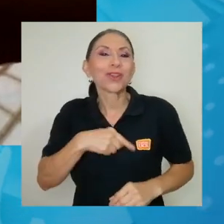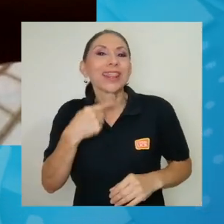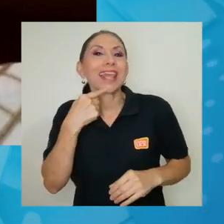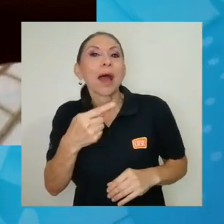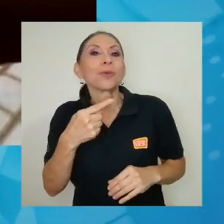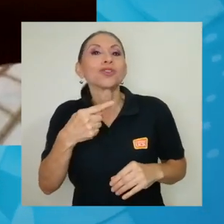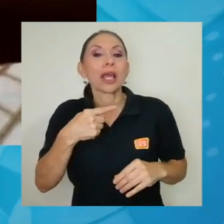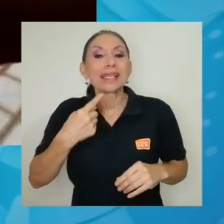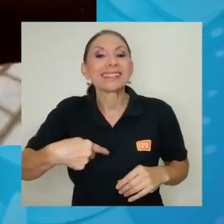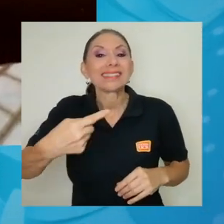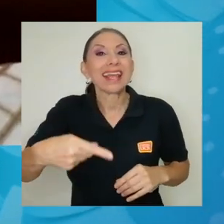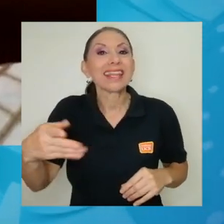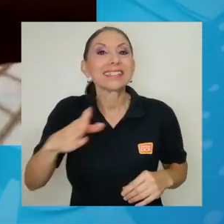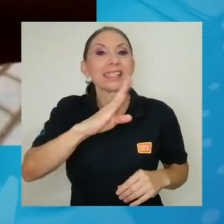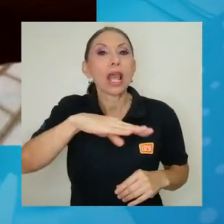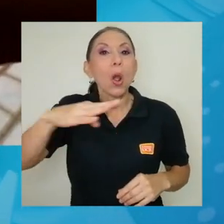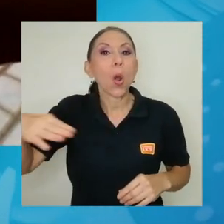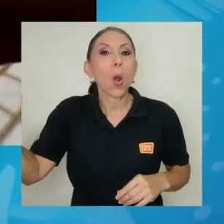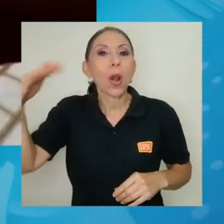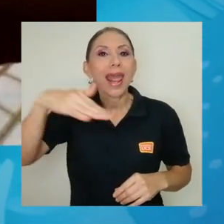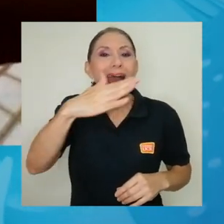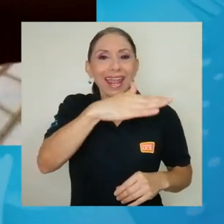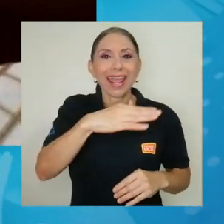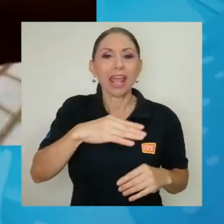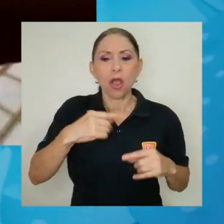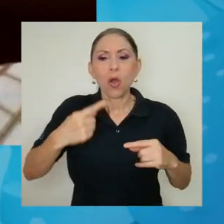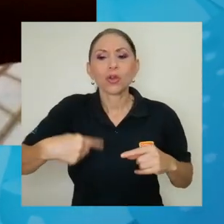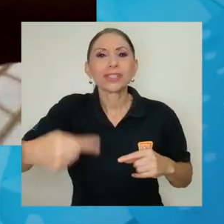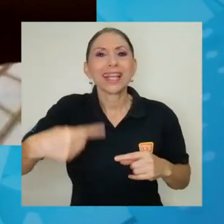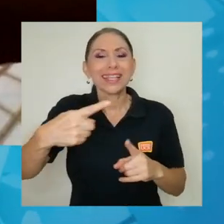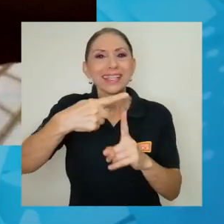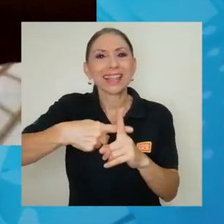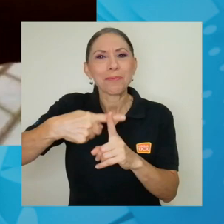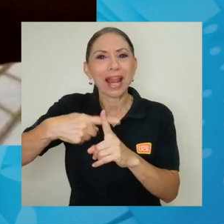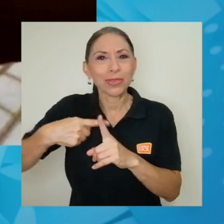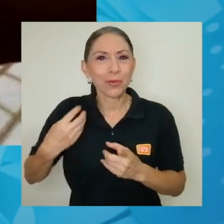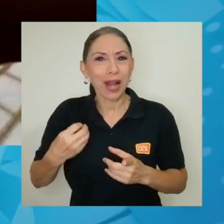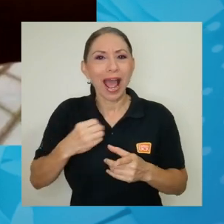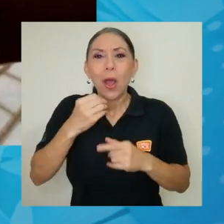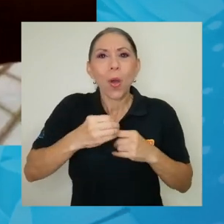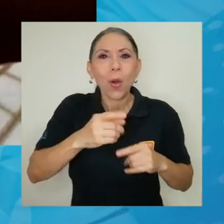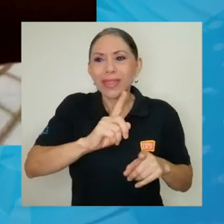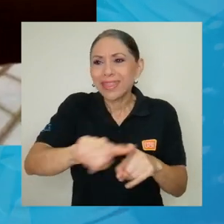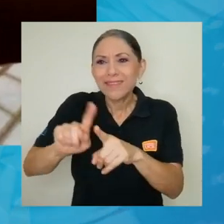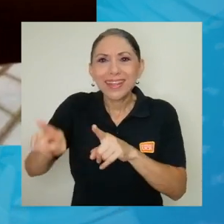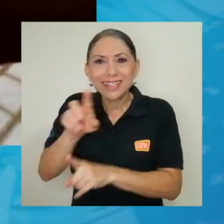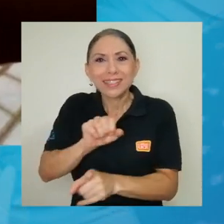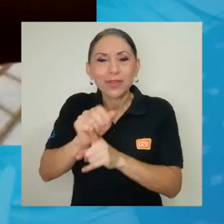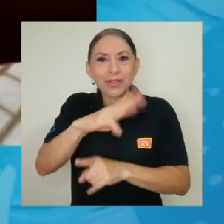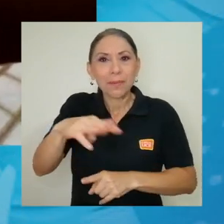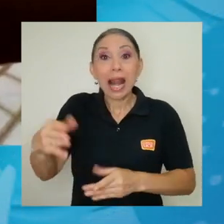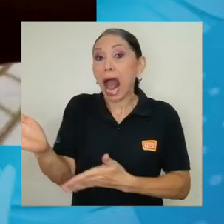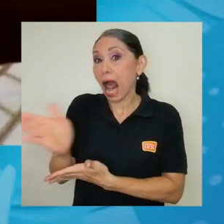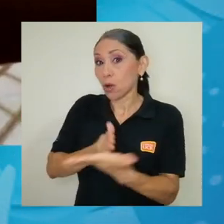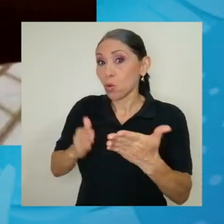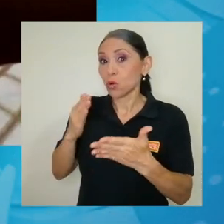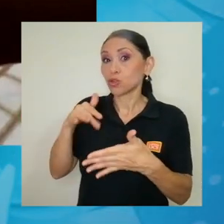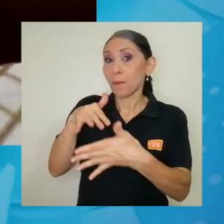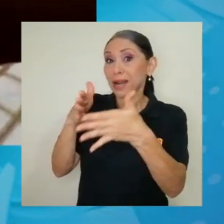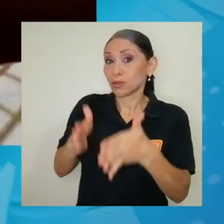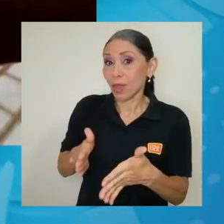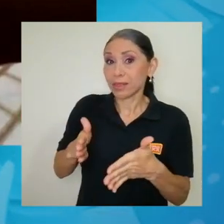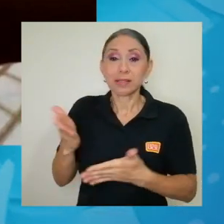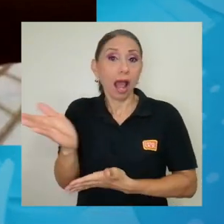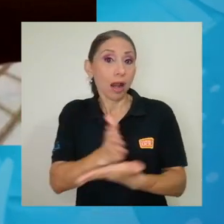ejemplo, series de temperatura, series de aumento de unidad del mar y algunos son para estudiantes, algunos son